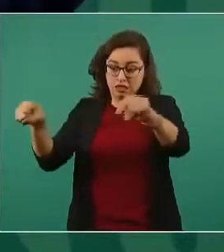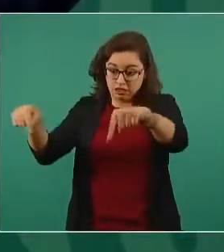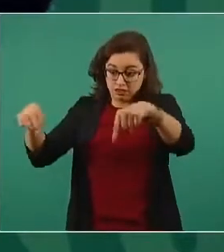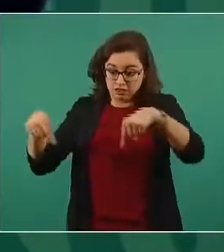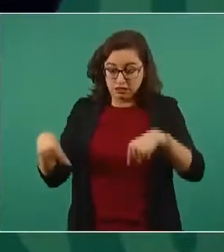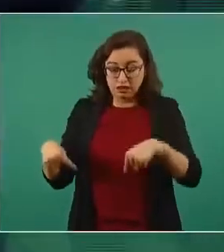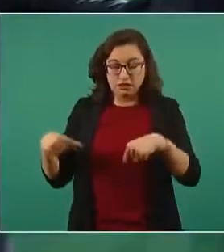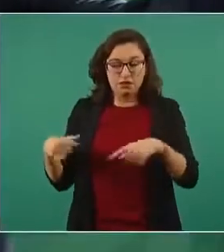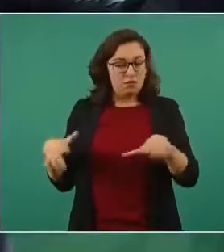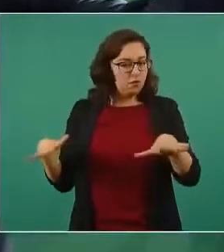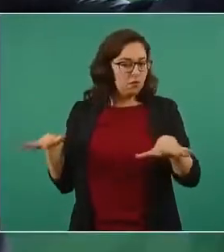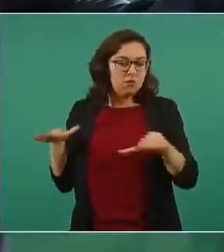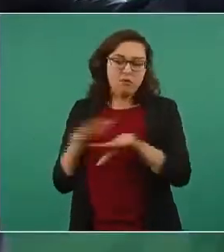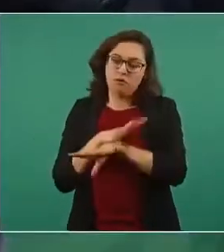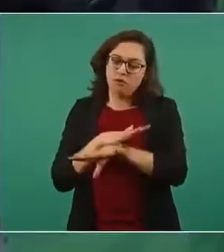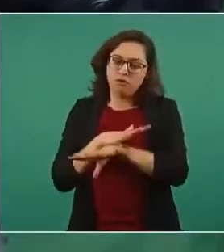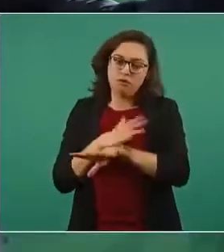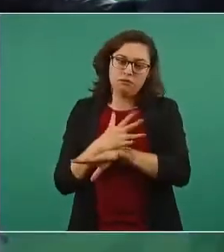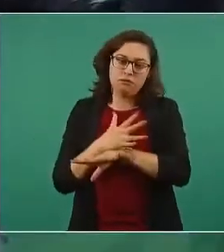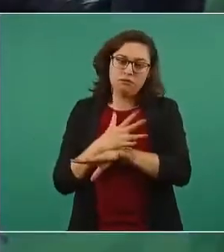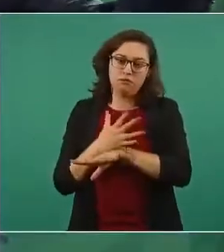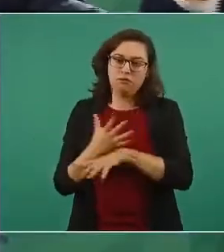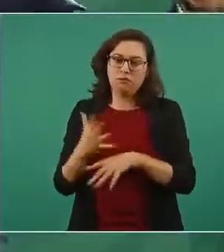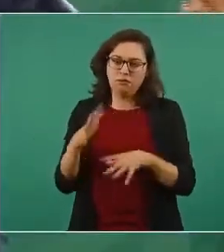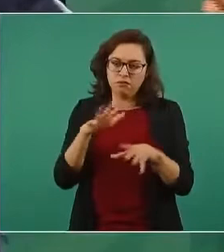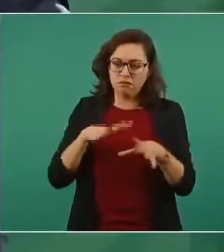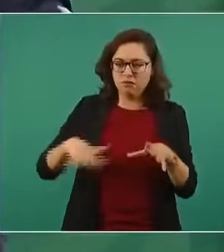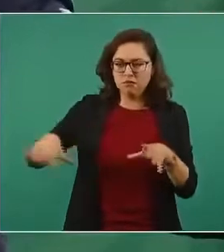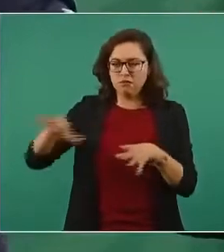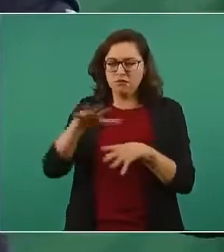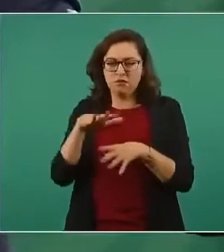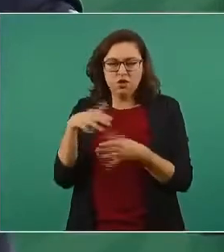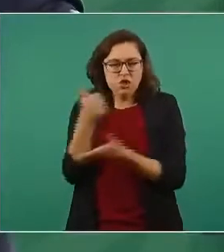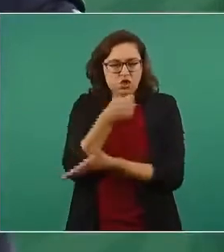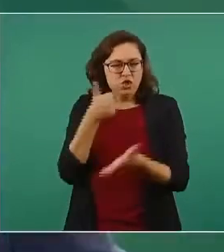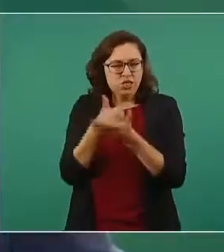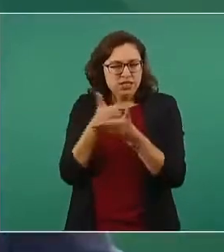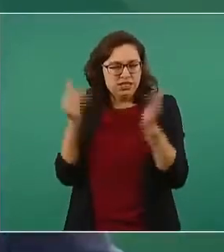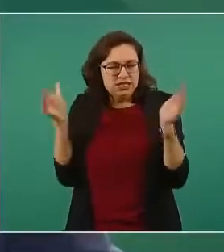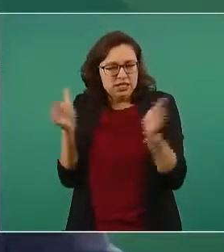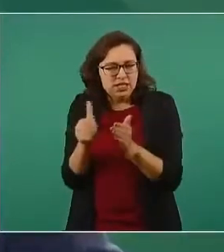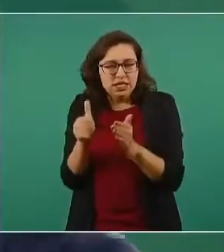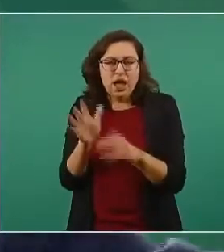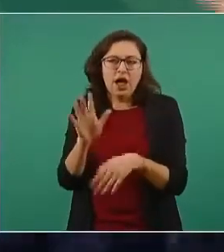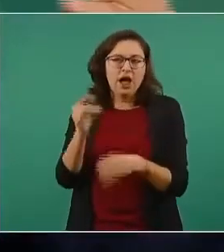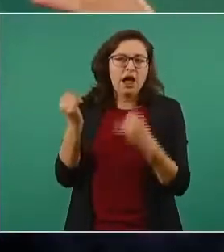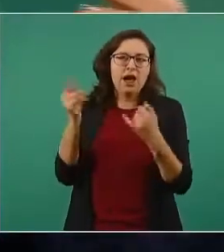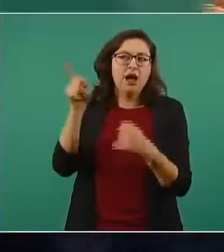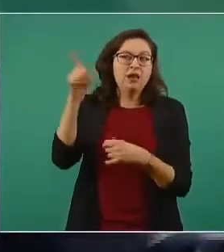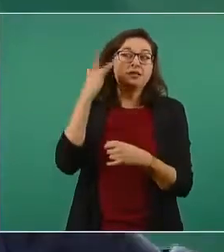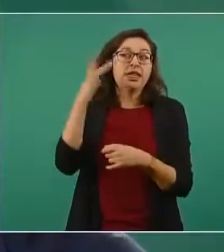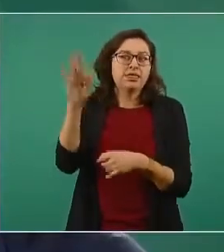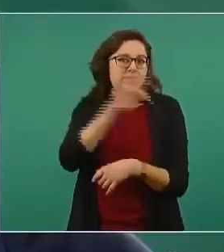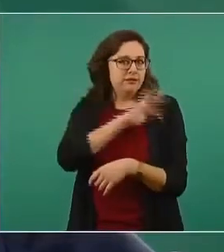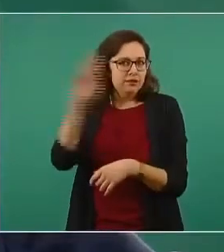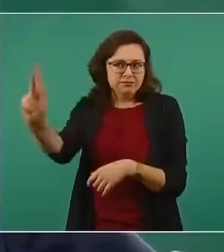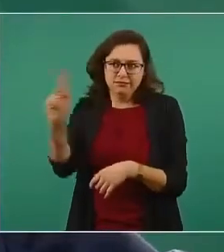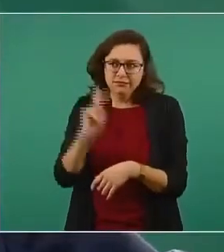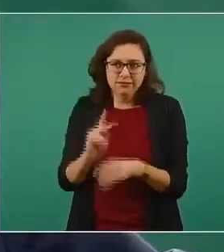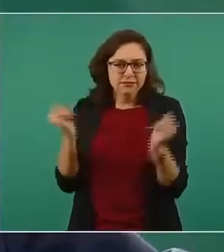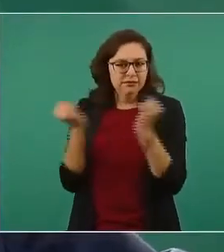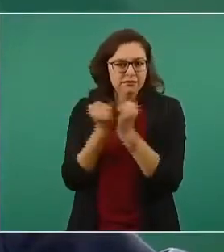las iban a convertir en una especie de Santa Fe, todo un negocio inmobiliario.